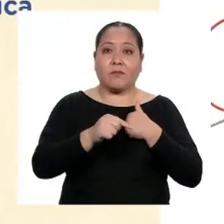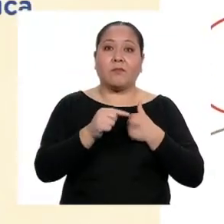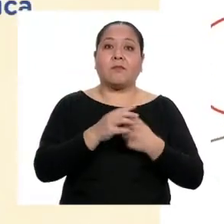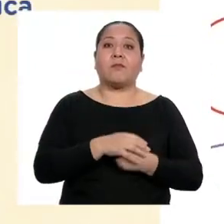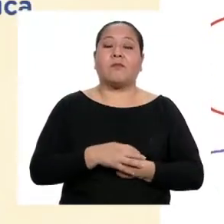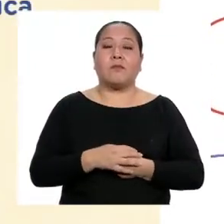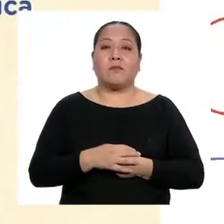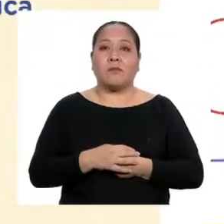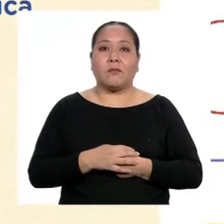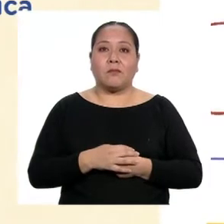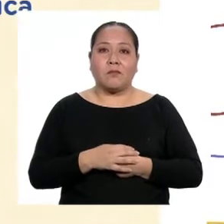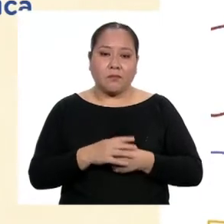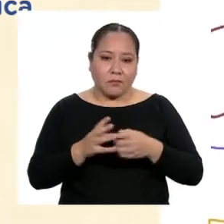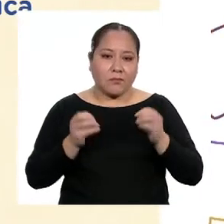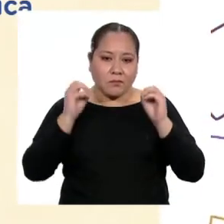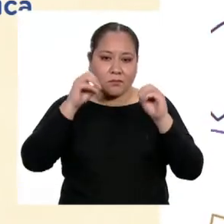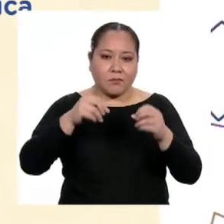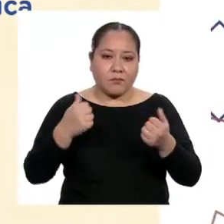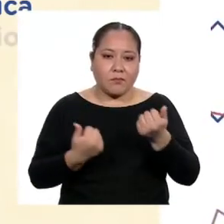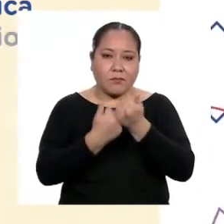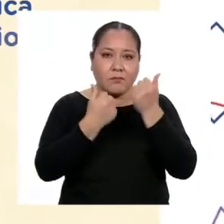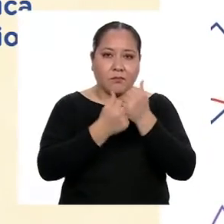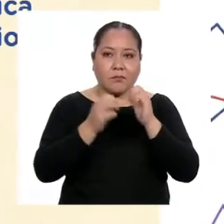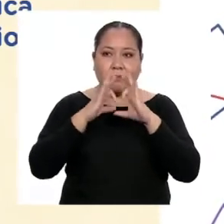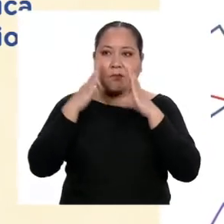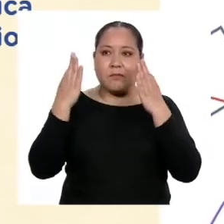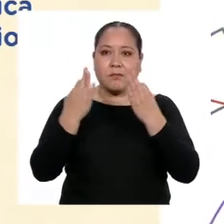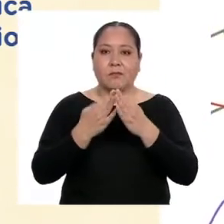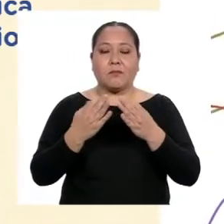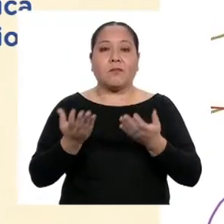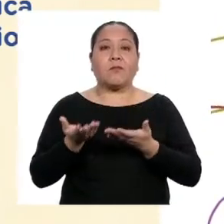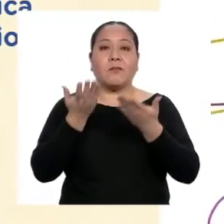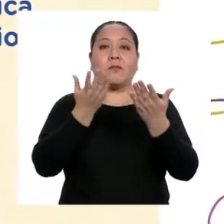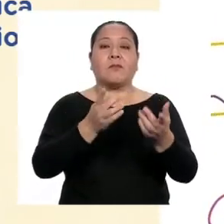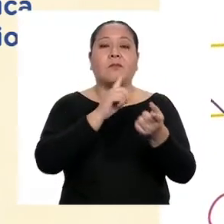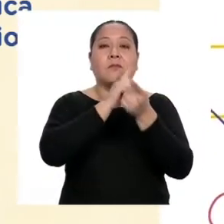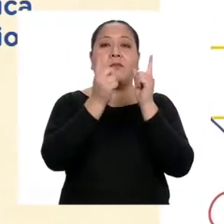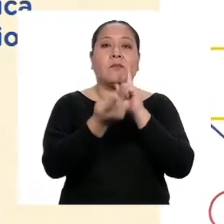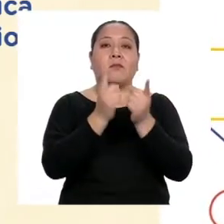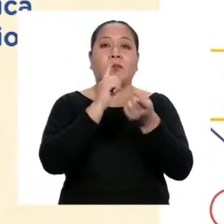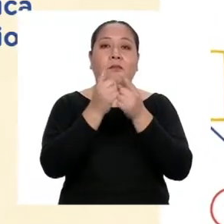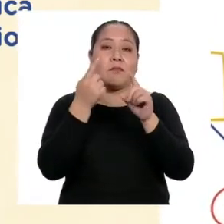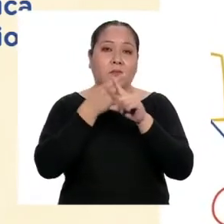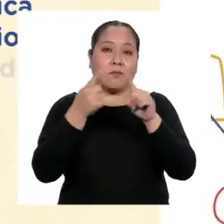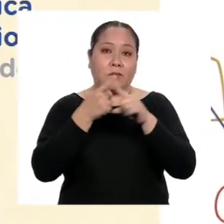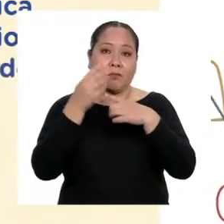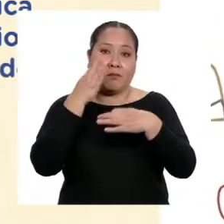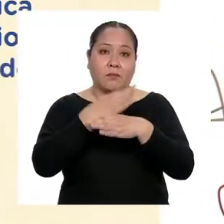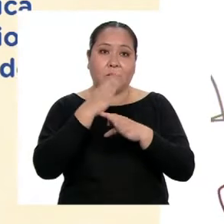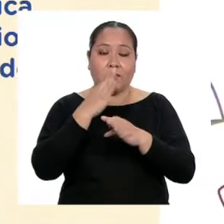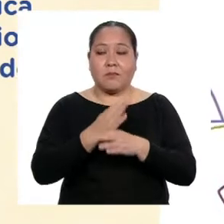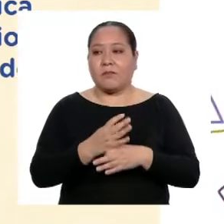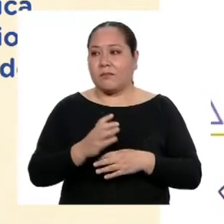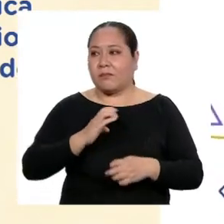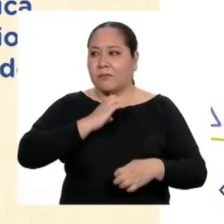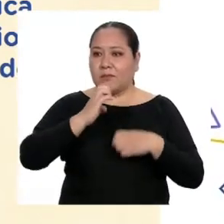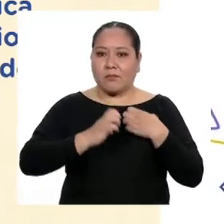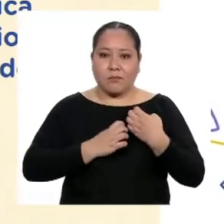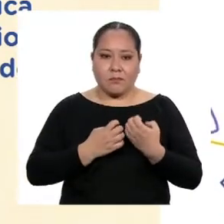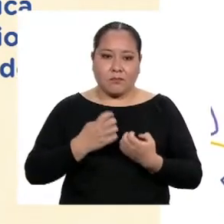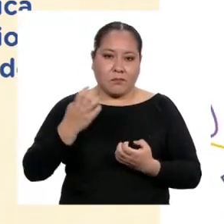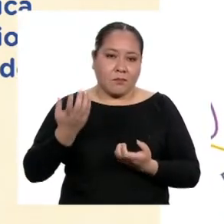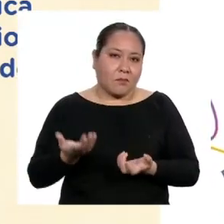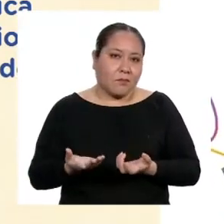implica apoyo de la familia y trae consigo cambios en distintos ámbitos, como el estado emocional, el